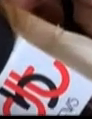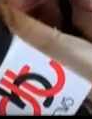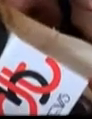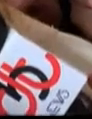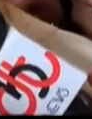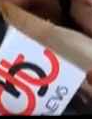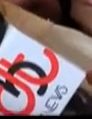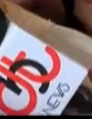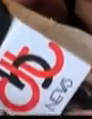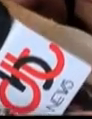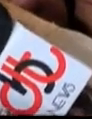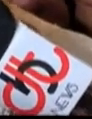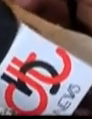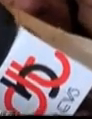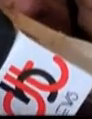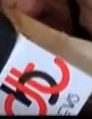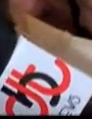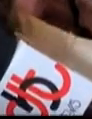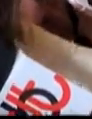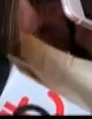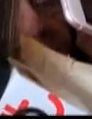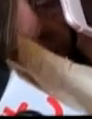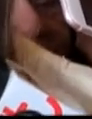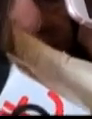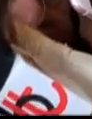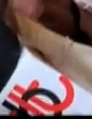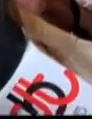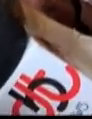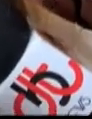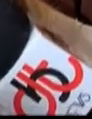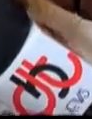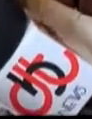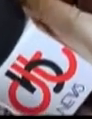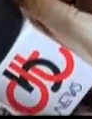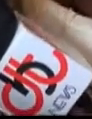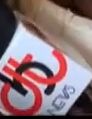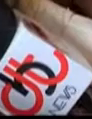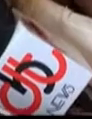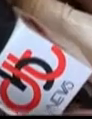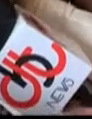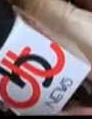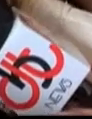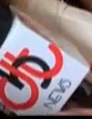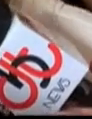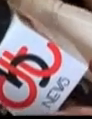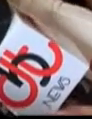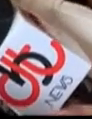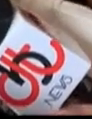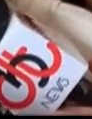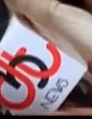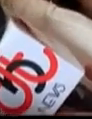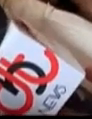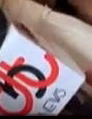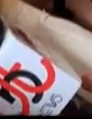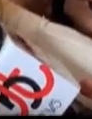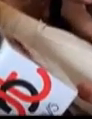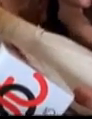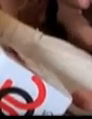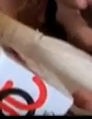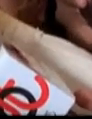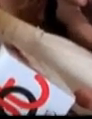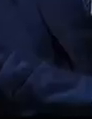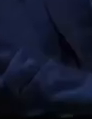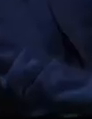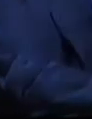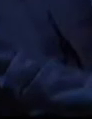acompañar esta reforma que se ha presentado y que el secretario de Educación, pues bueno, también tendrá que entrar